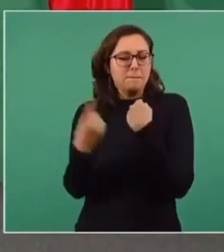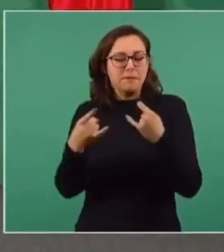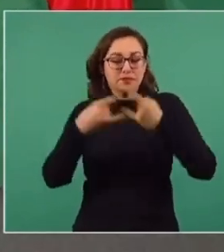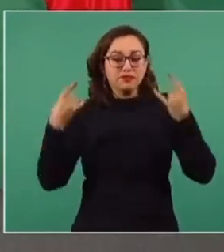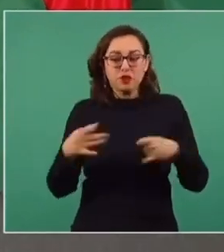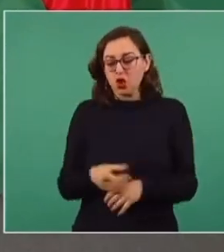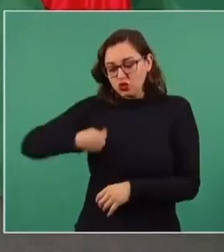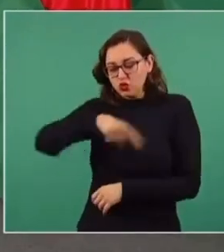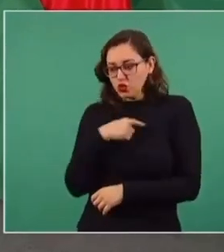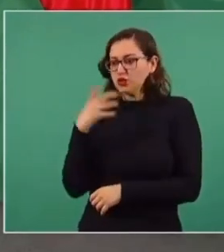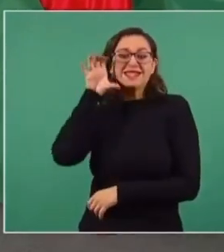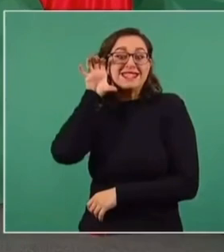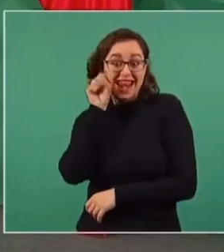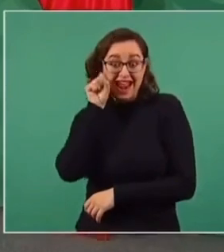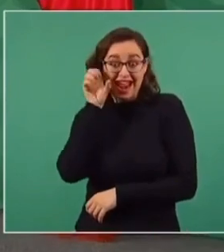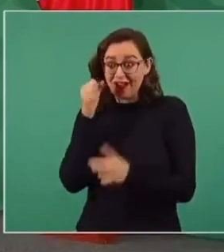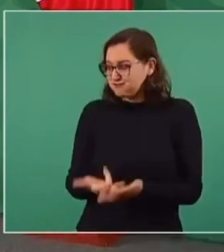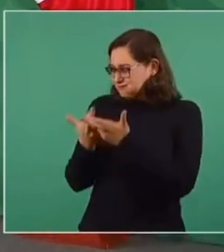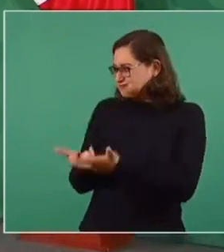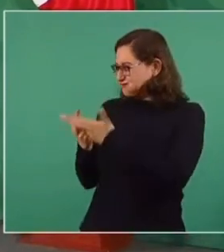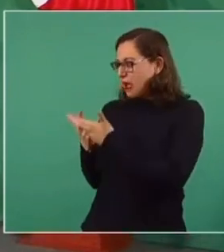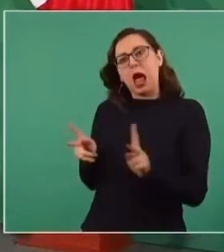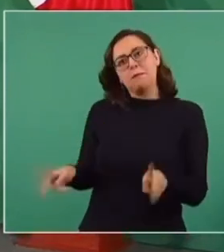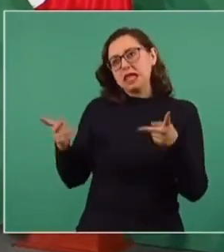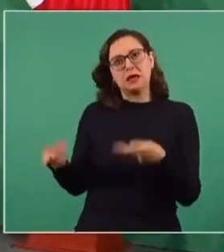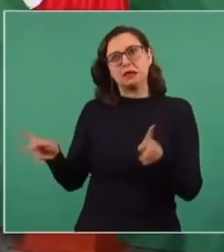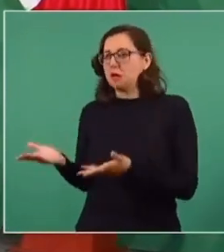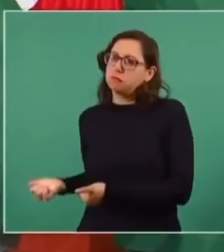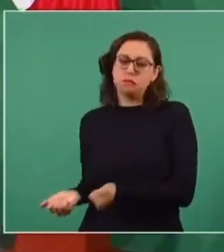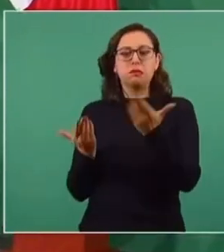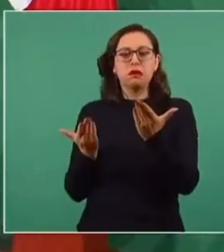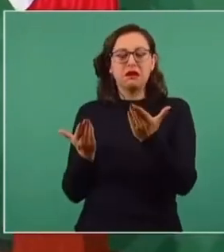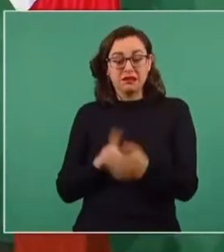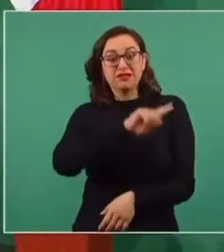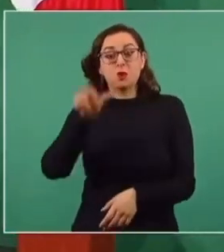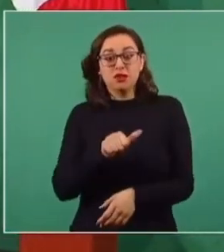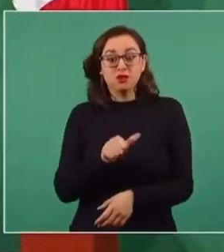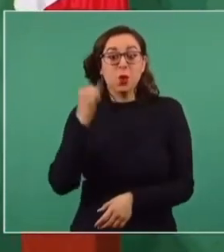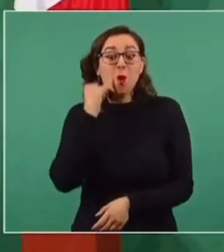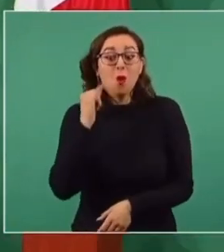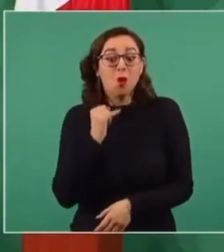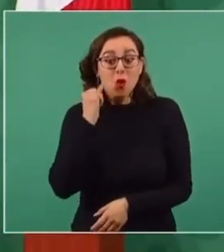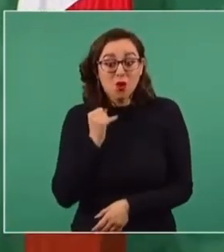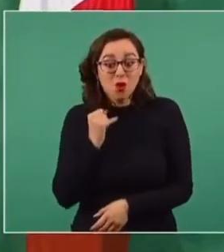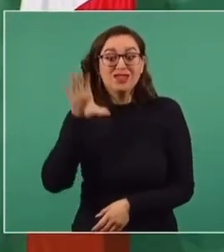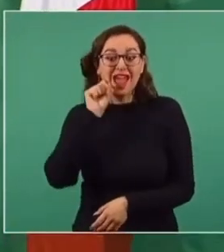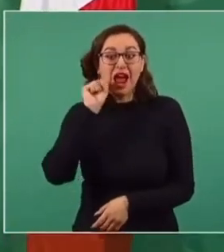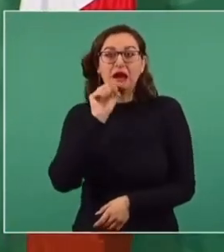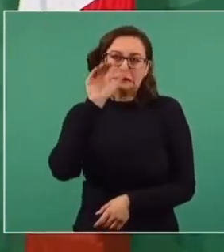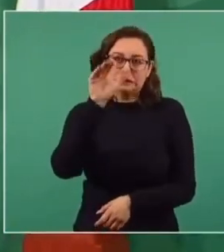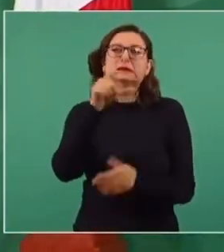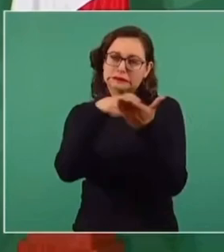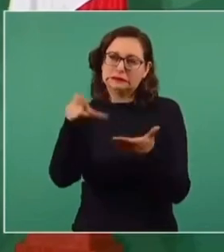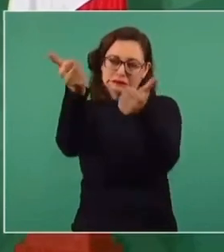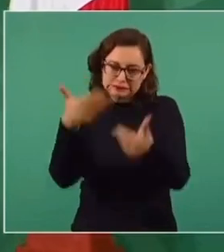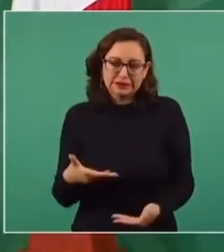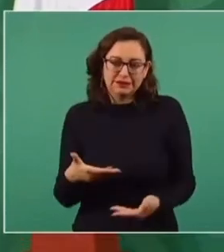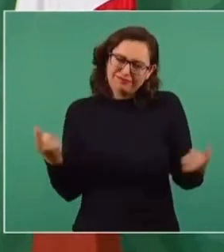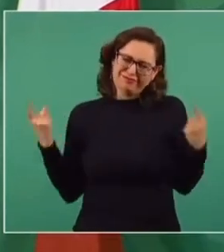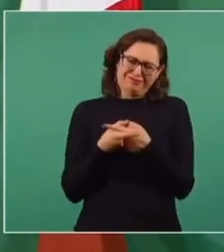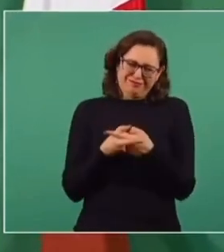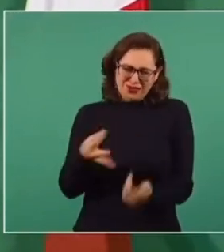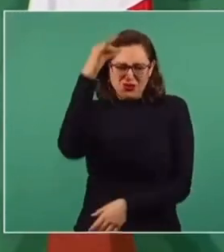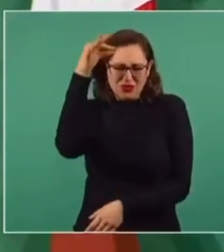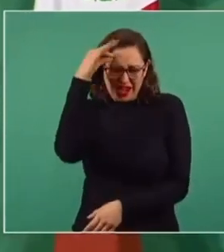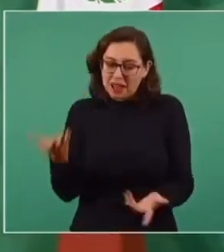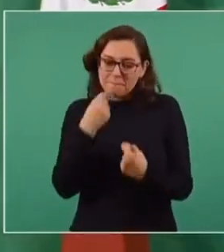compráramos jugo de naranja. Así de absurdo. Entonces, ahora se está llevando a cabo, vamos a decir, esta reconversión. Ahora vamos a producir